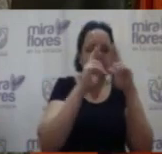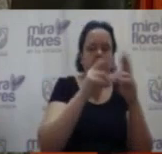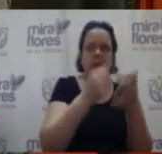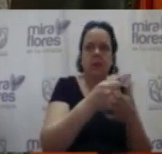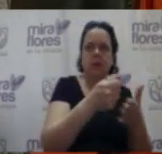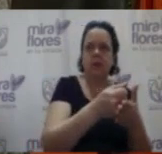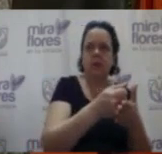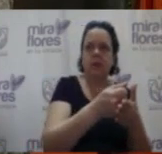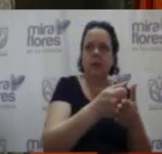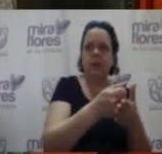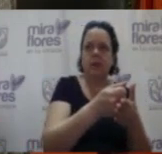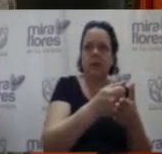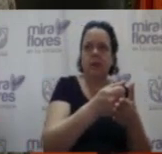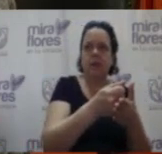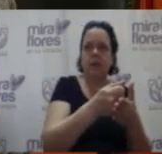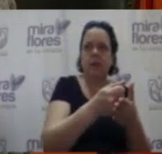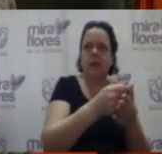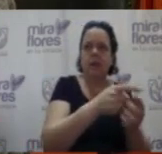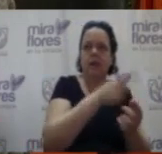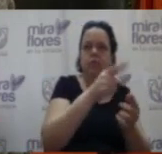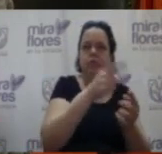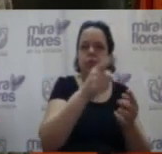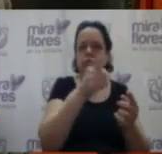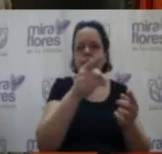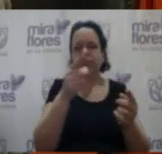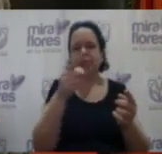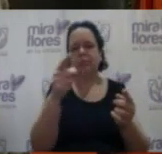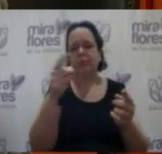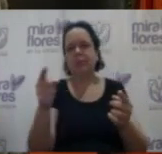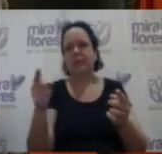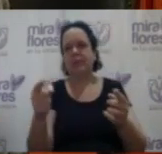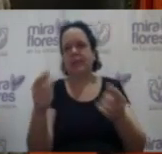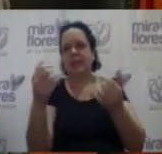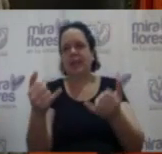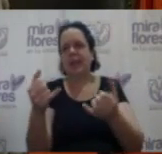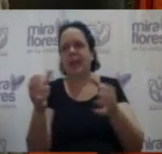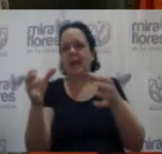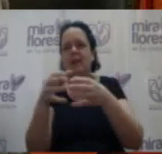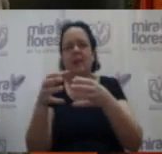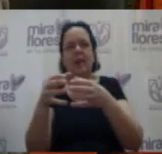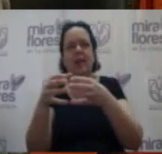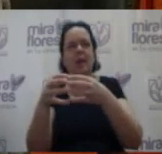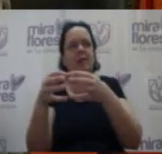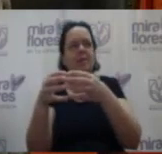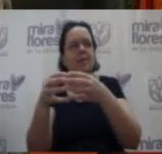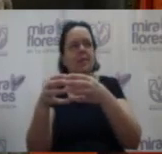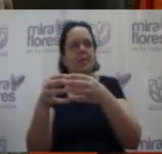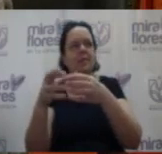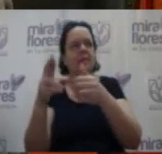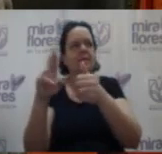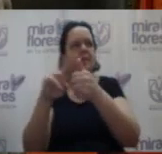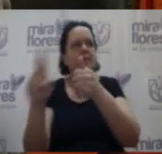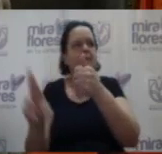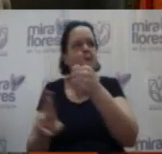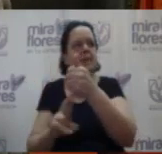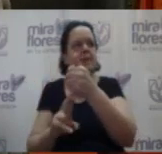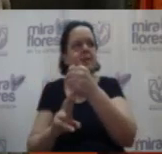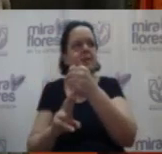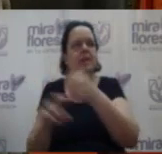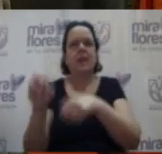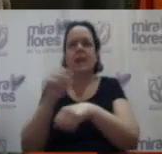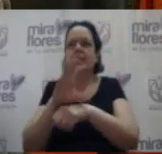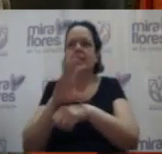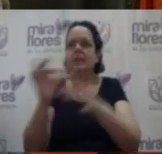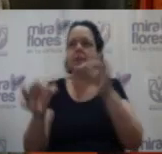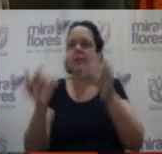la sala de regidores en la que se aprueba en Comisión de Asesoría Jurídica